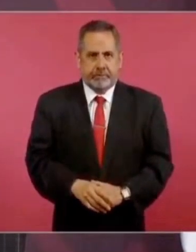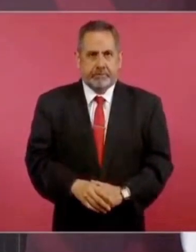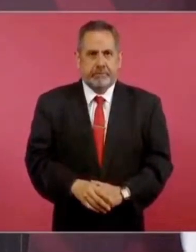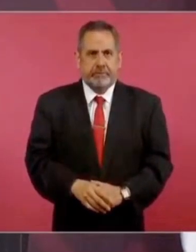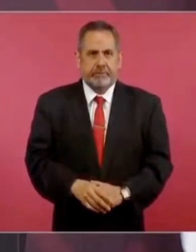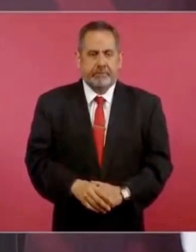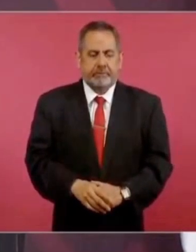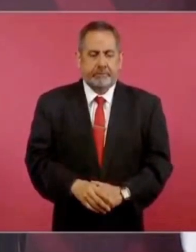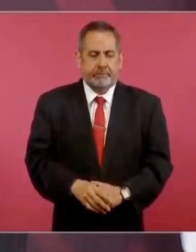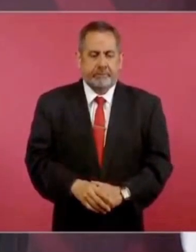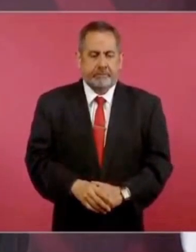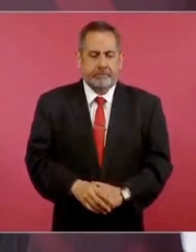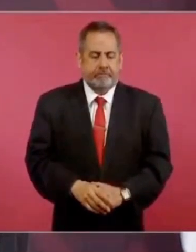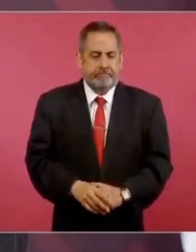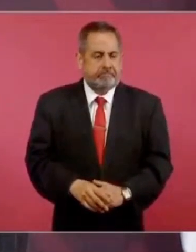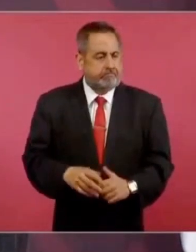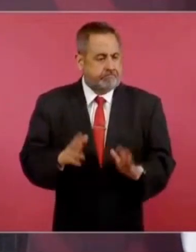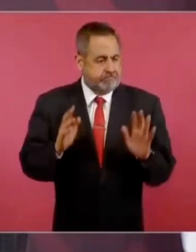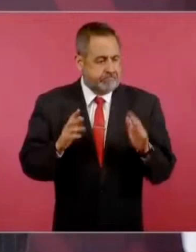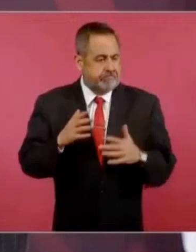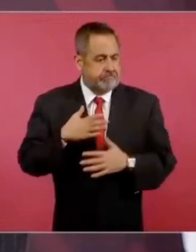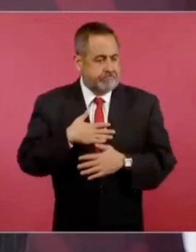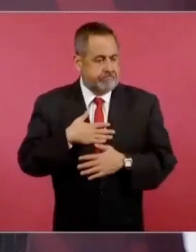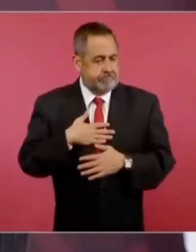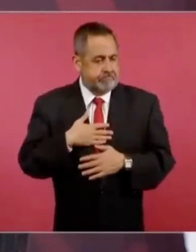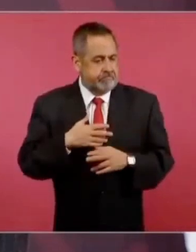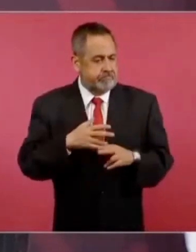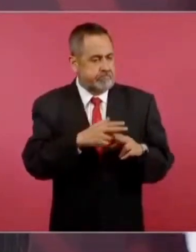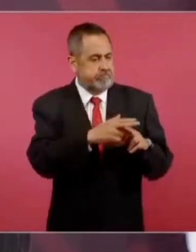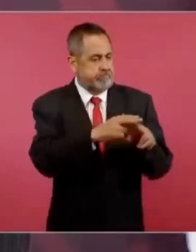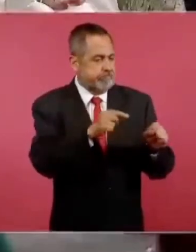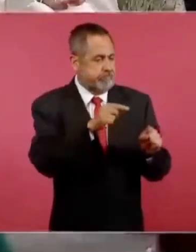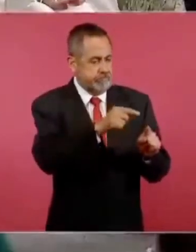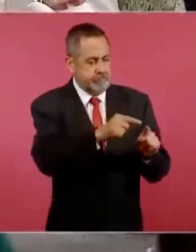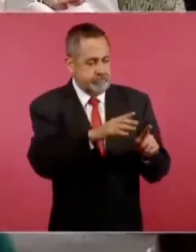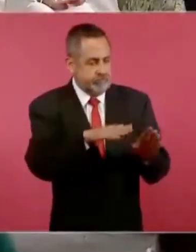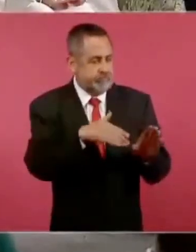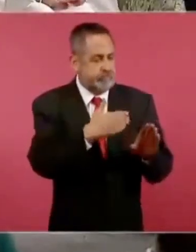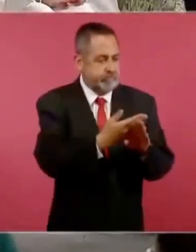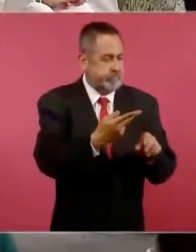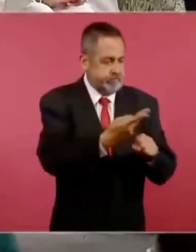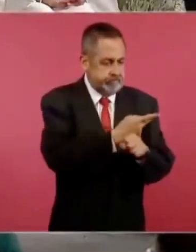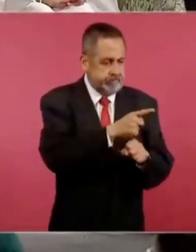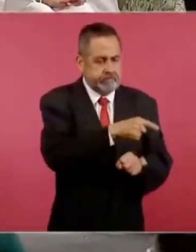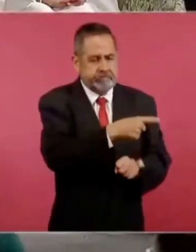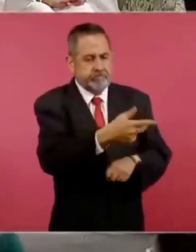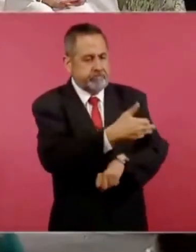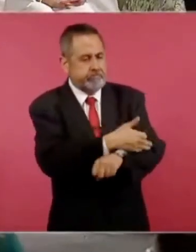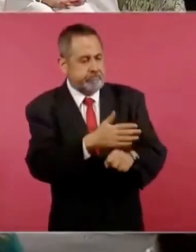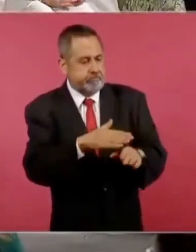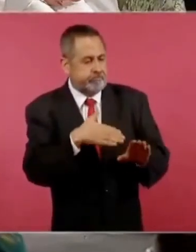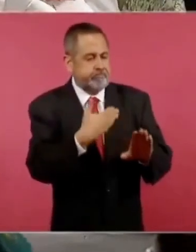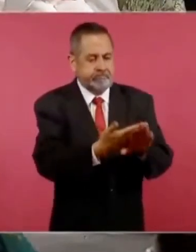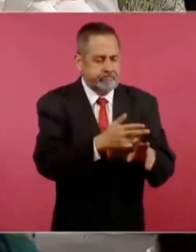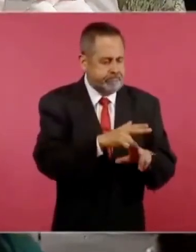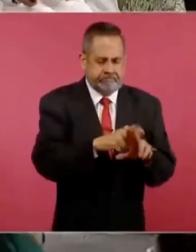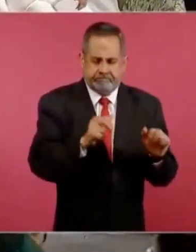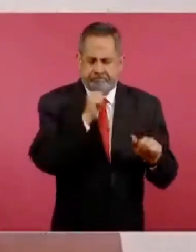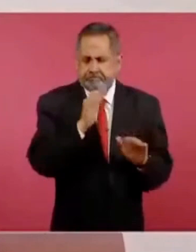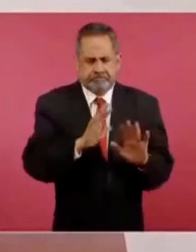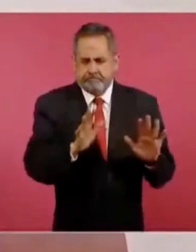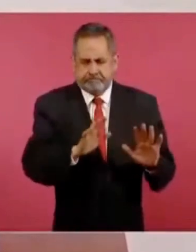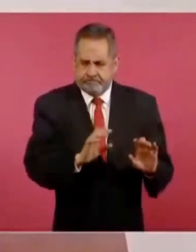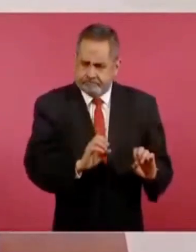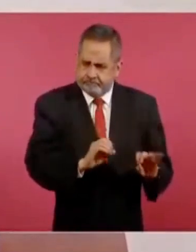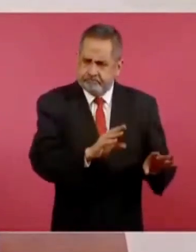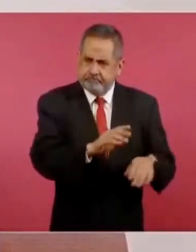En lo que se me alcance ni a usted ni a los suyos le va a pasar nada, le dice